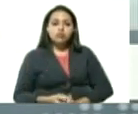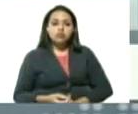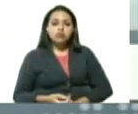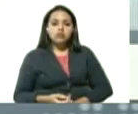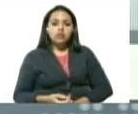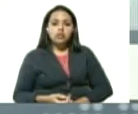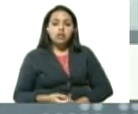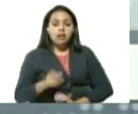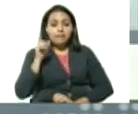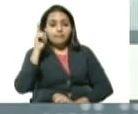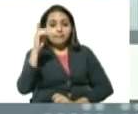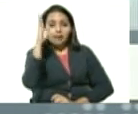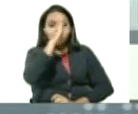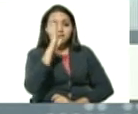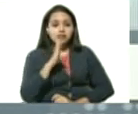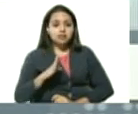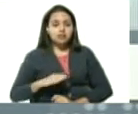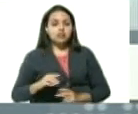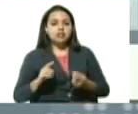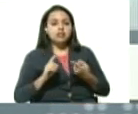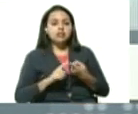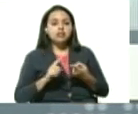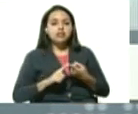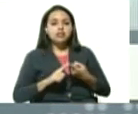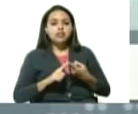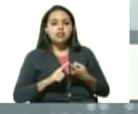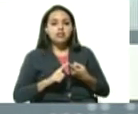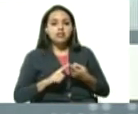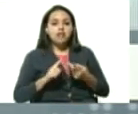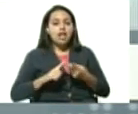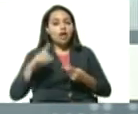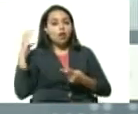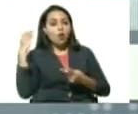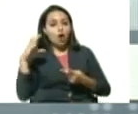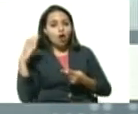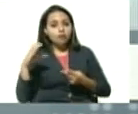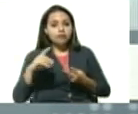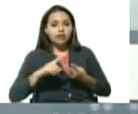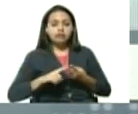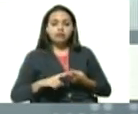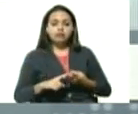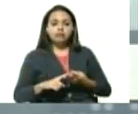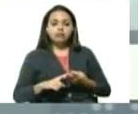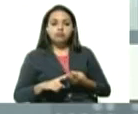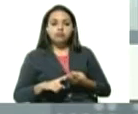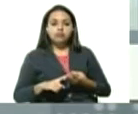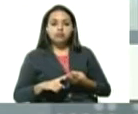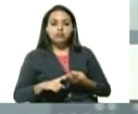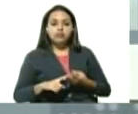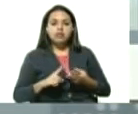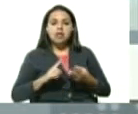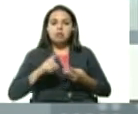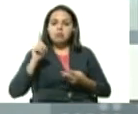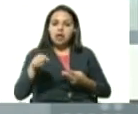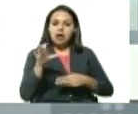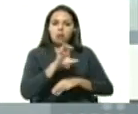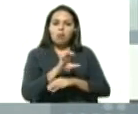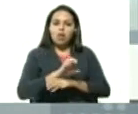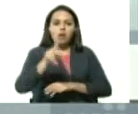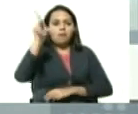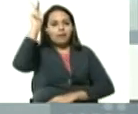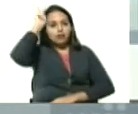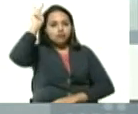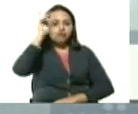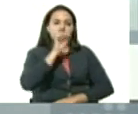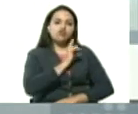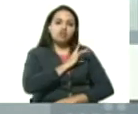los casos de en Brasil en Colombia y más allá en Ecuador Perú y Chile